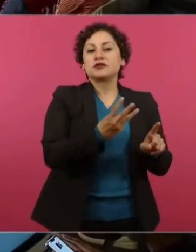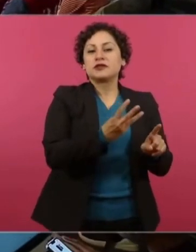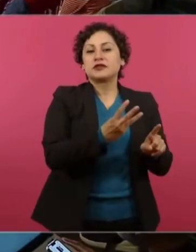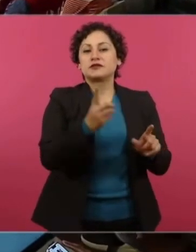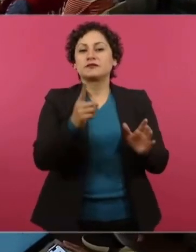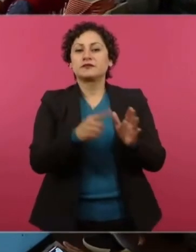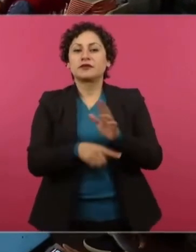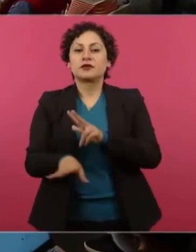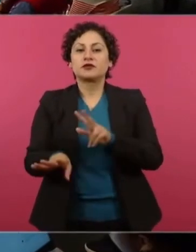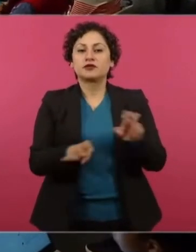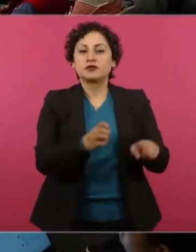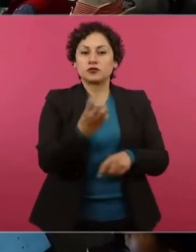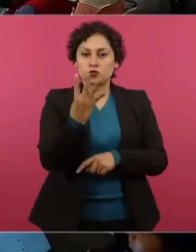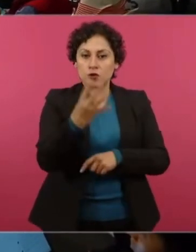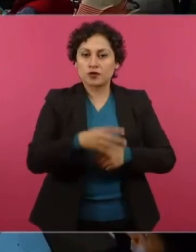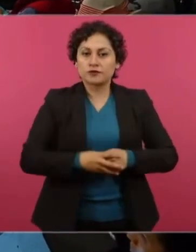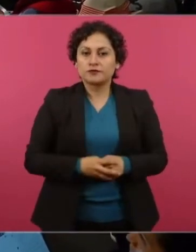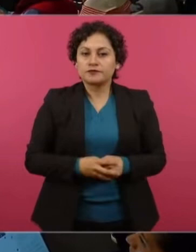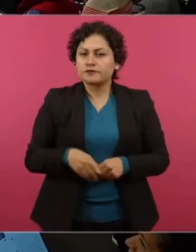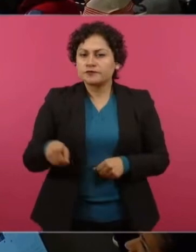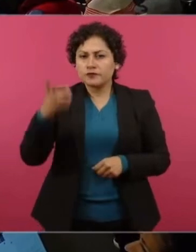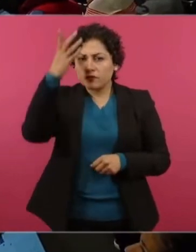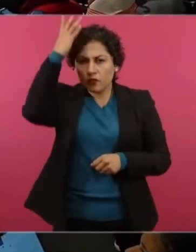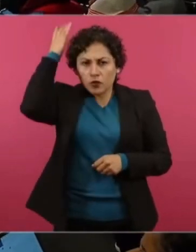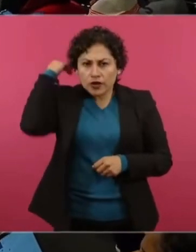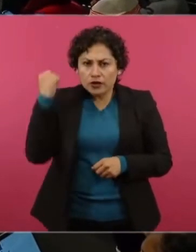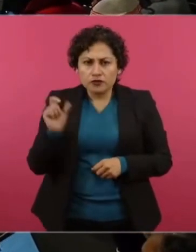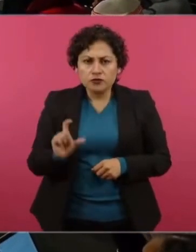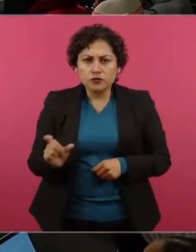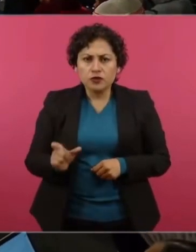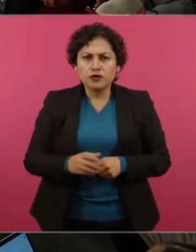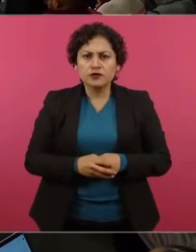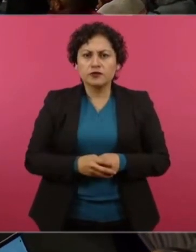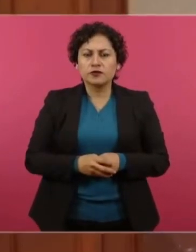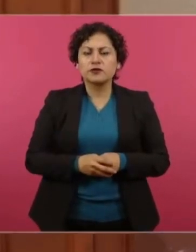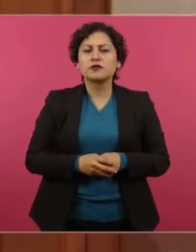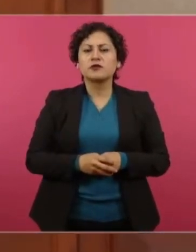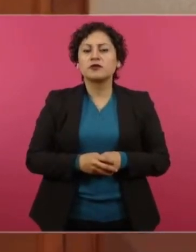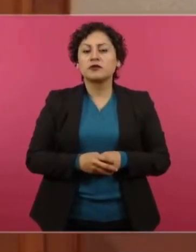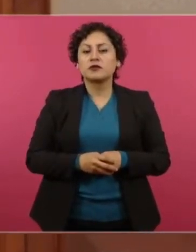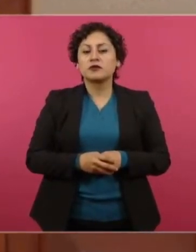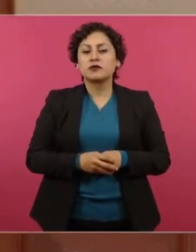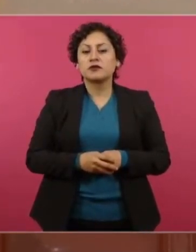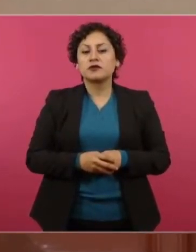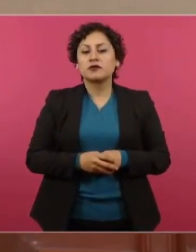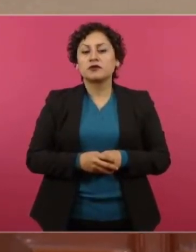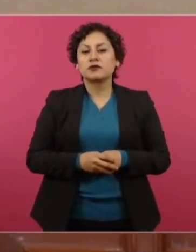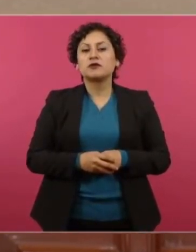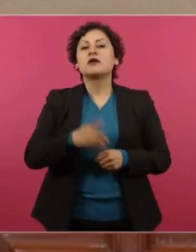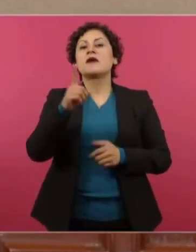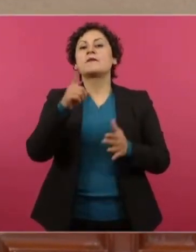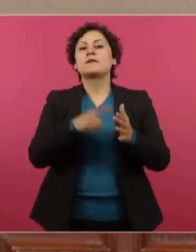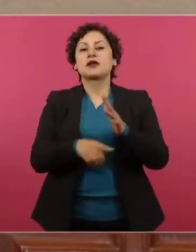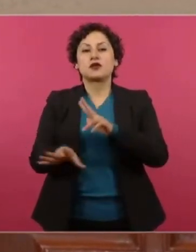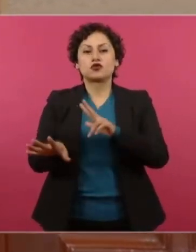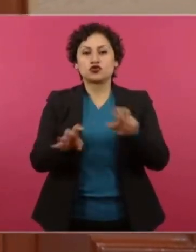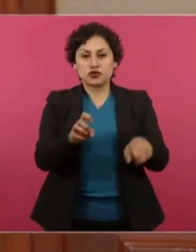sentimientos de la nación de Morelos? En 1870. No, 14. En 1813. 13.